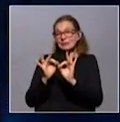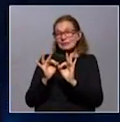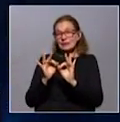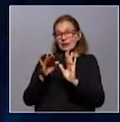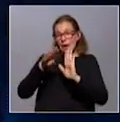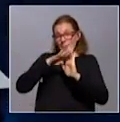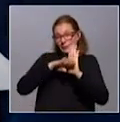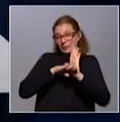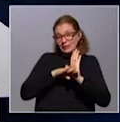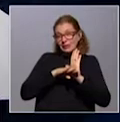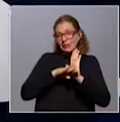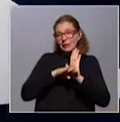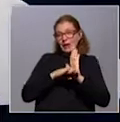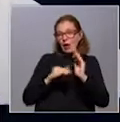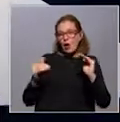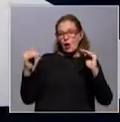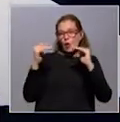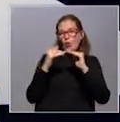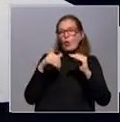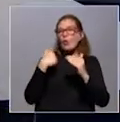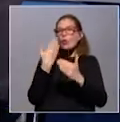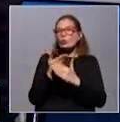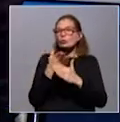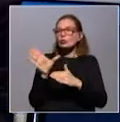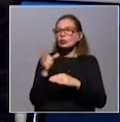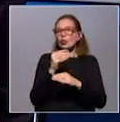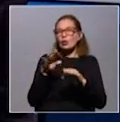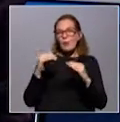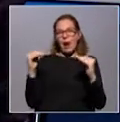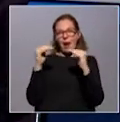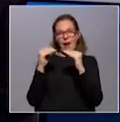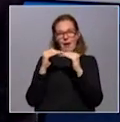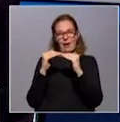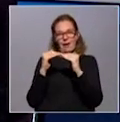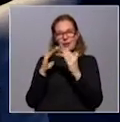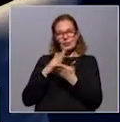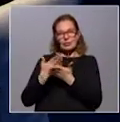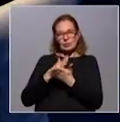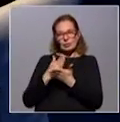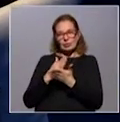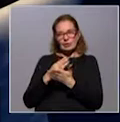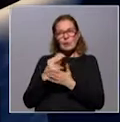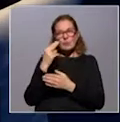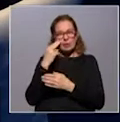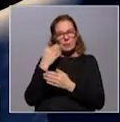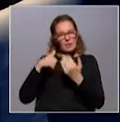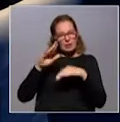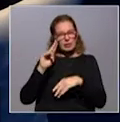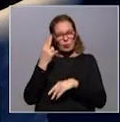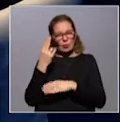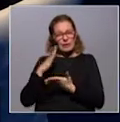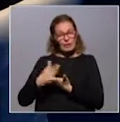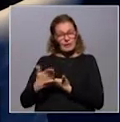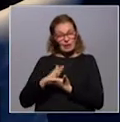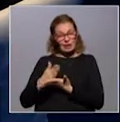medidas se den en simultáneo y de manera homogénea, sobre todo en estos espacios fronterizos. ¿El mayor riesgo de Uruguay es la